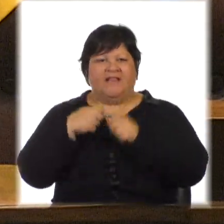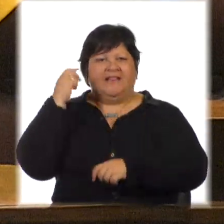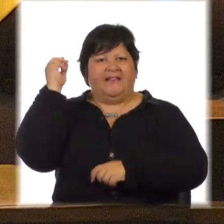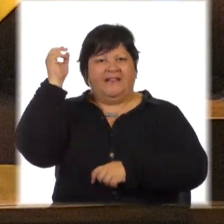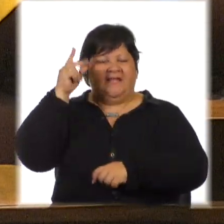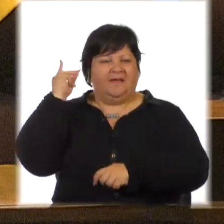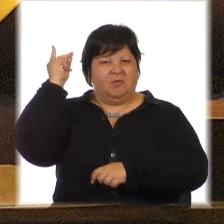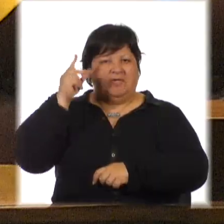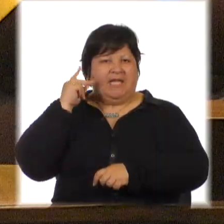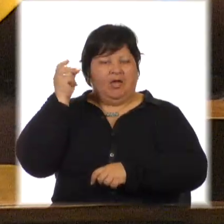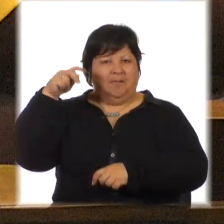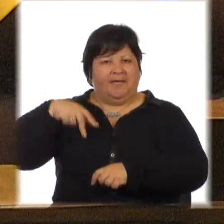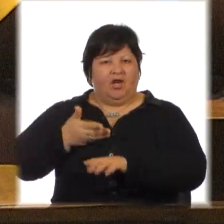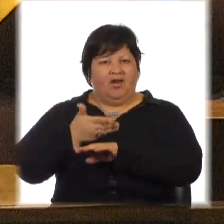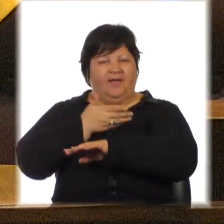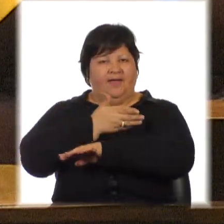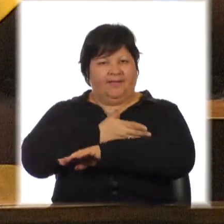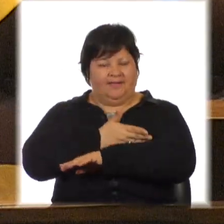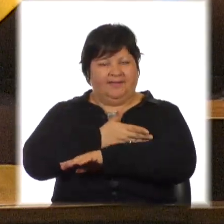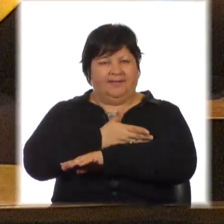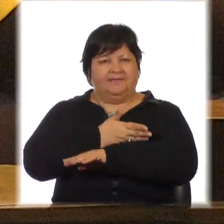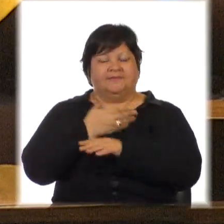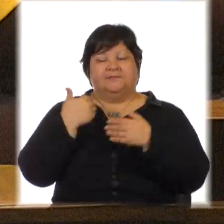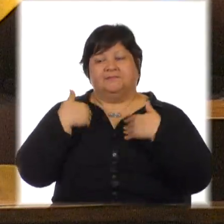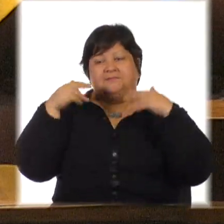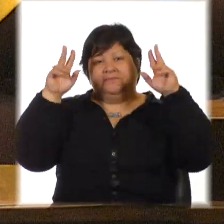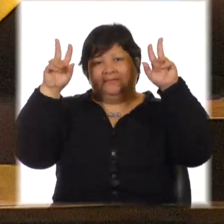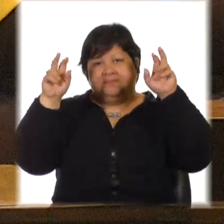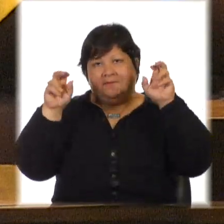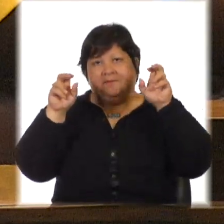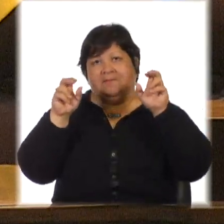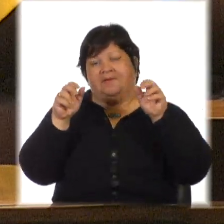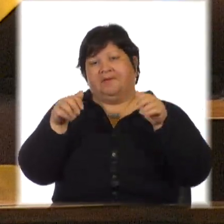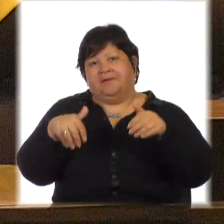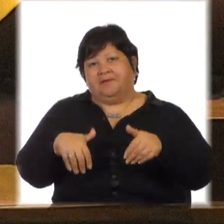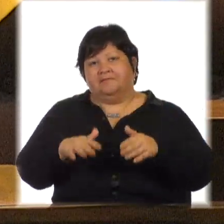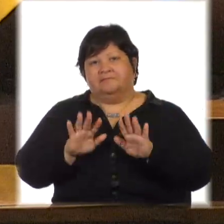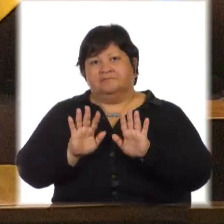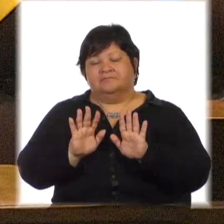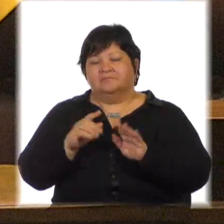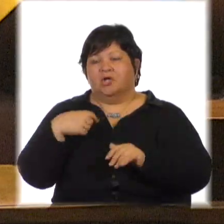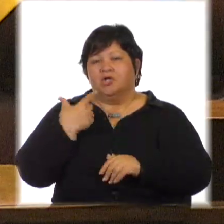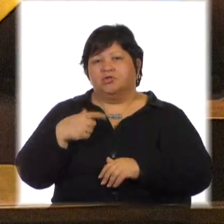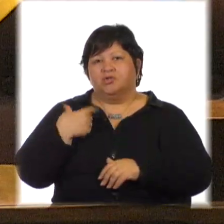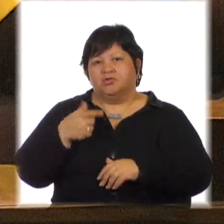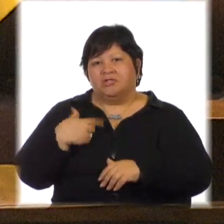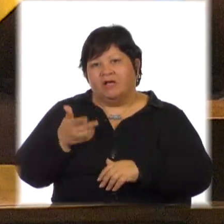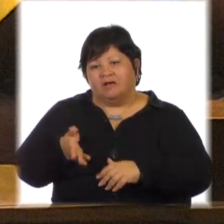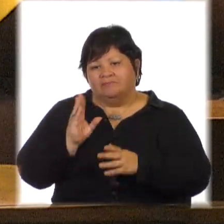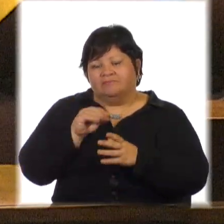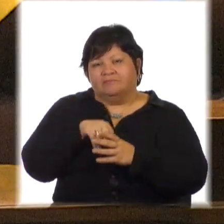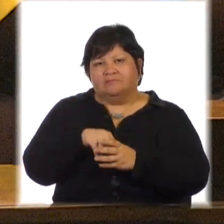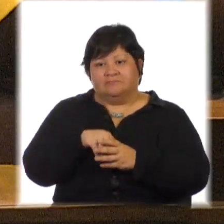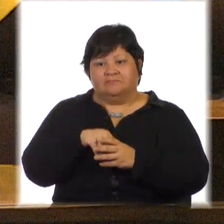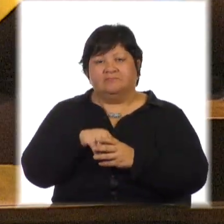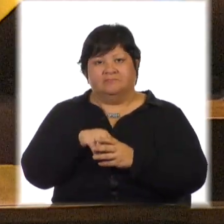fuerza política. Mi temática quiere ir más por lo social y dentro de este ámbito,